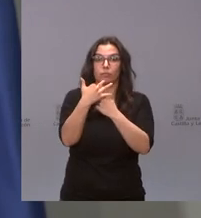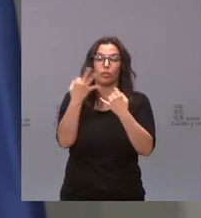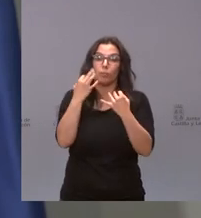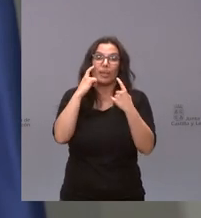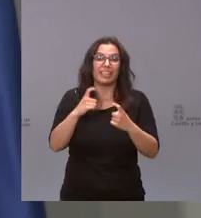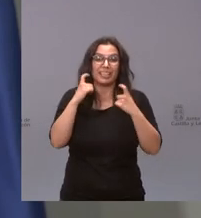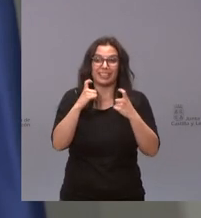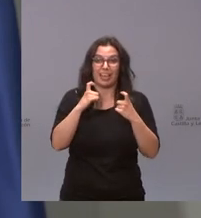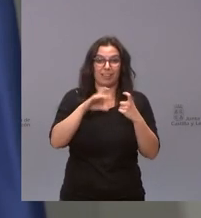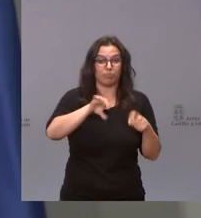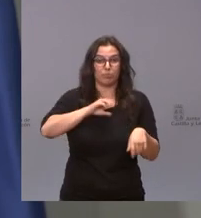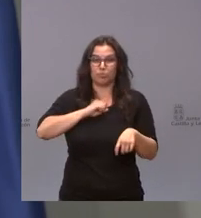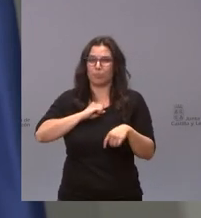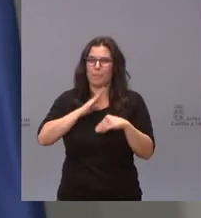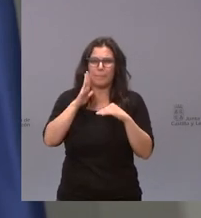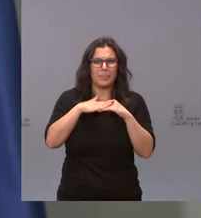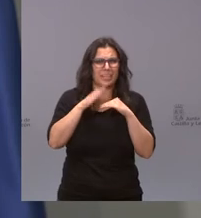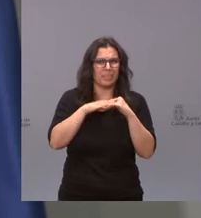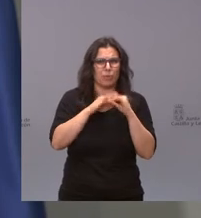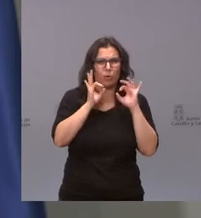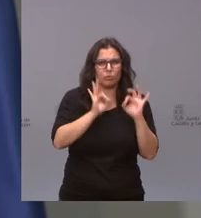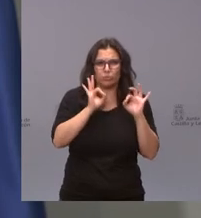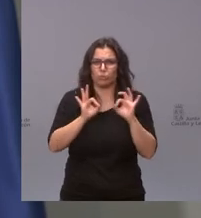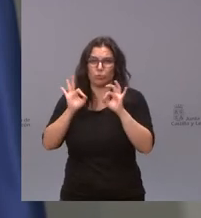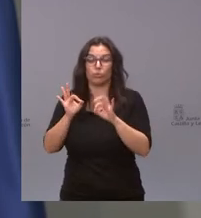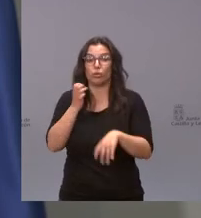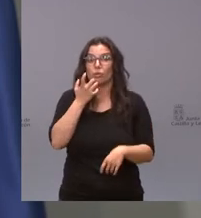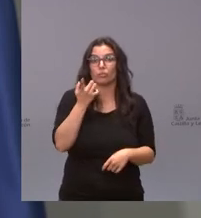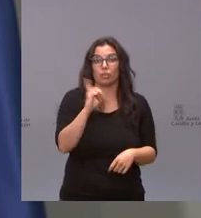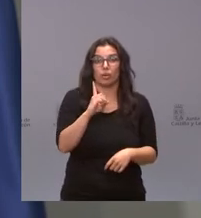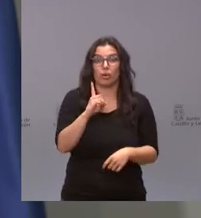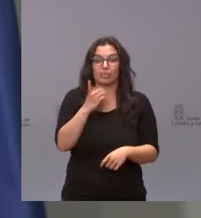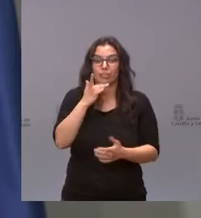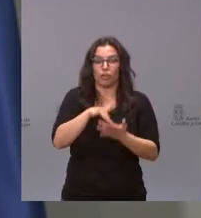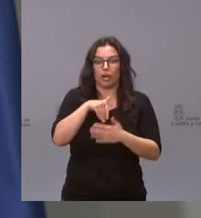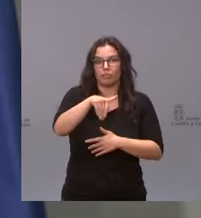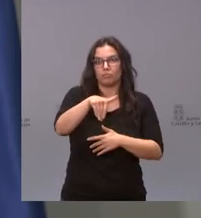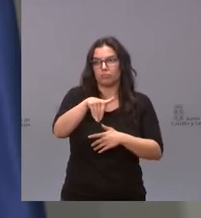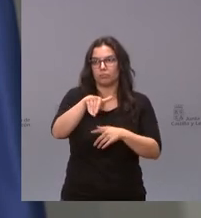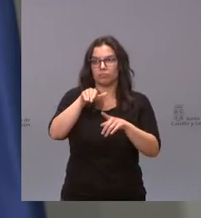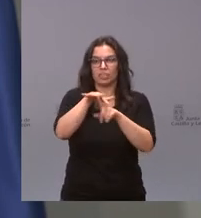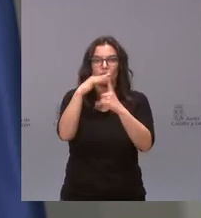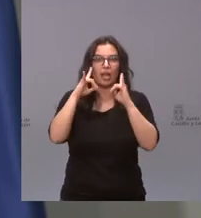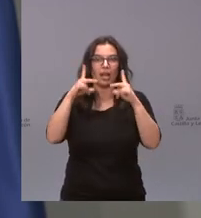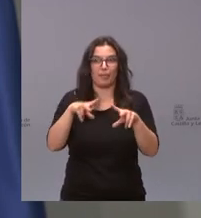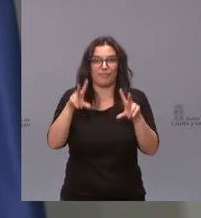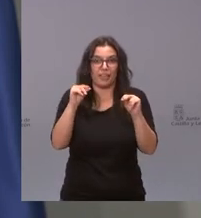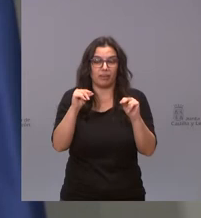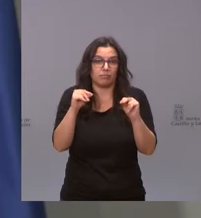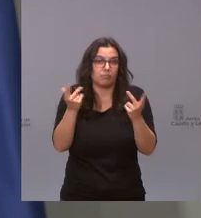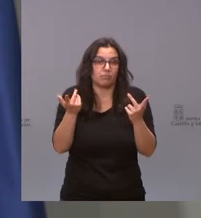incidencia posible lo que no tendría sentido es que si vamos a llegar a ese escenario en el cual no se van a poder